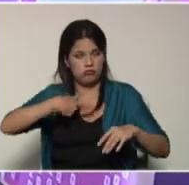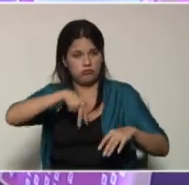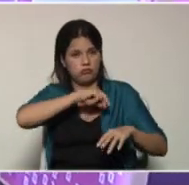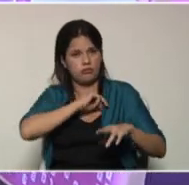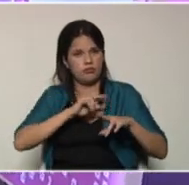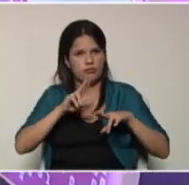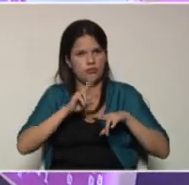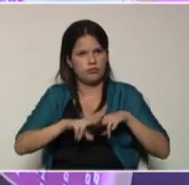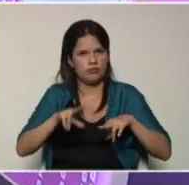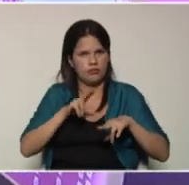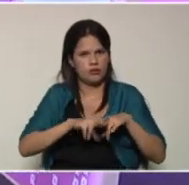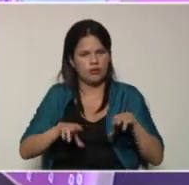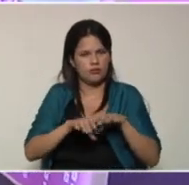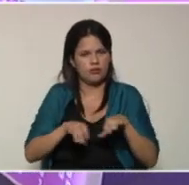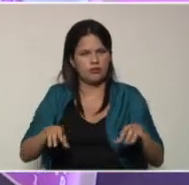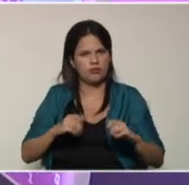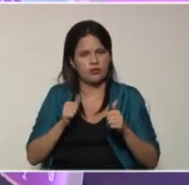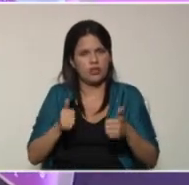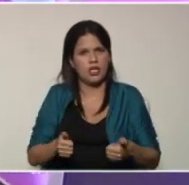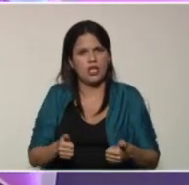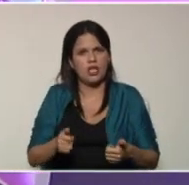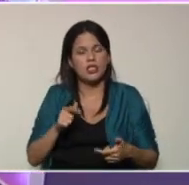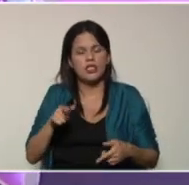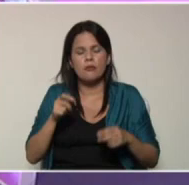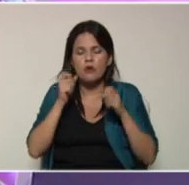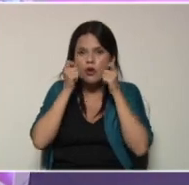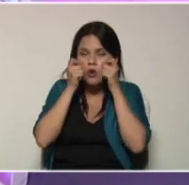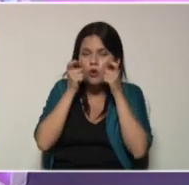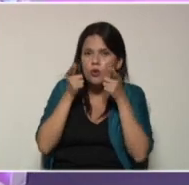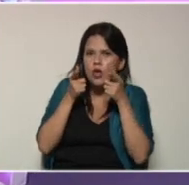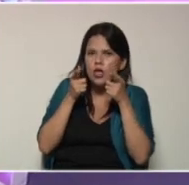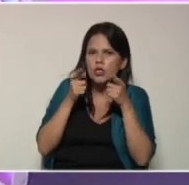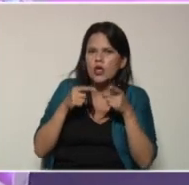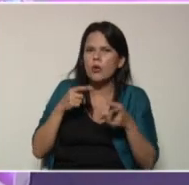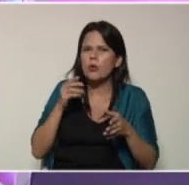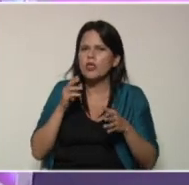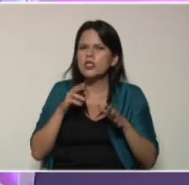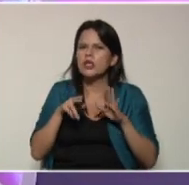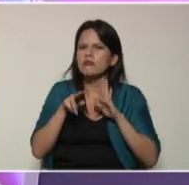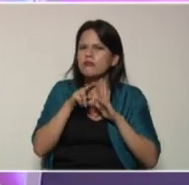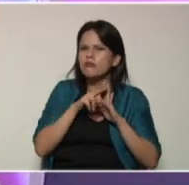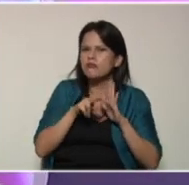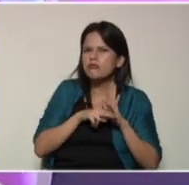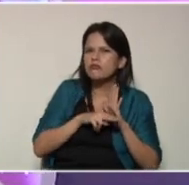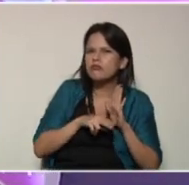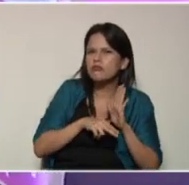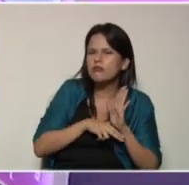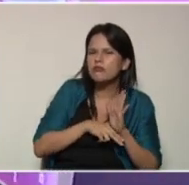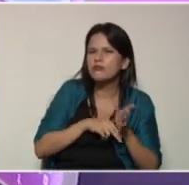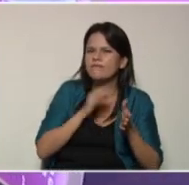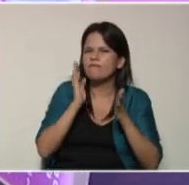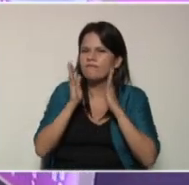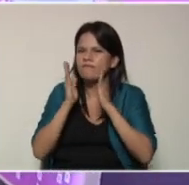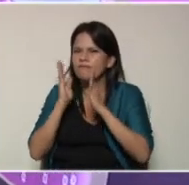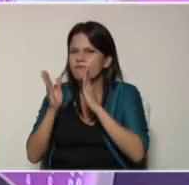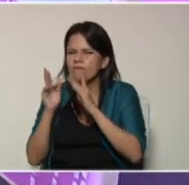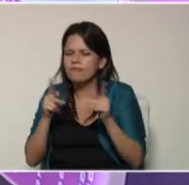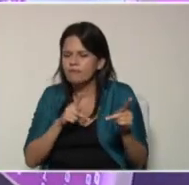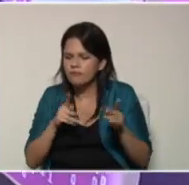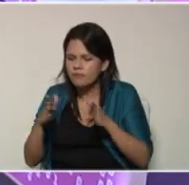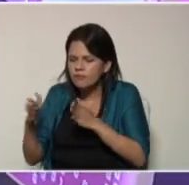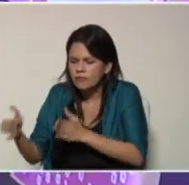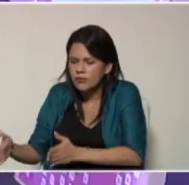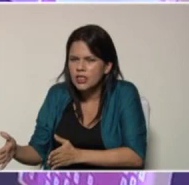etapa maternal y preescolar. Ya hemos descubierto cómo esa rutina no tiene que significar aburrimiento, sino que significa más bien